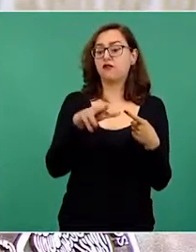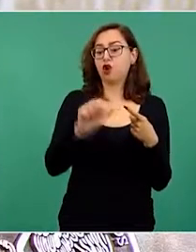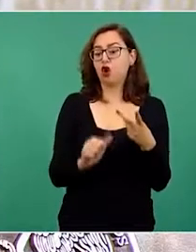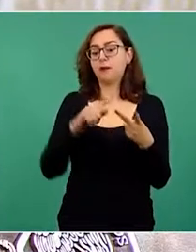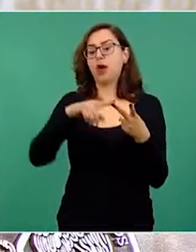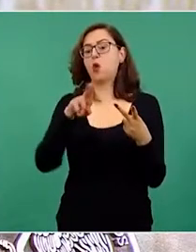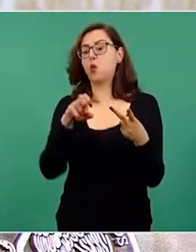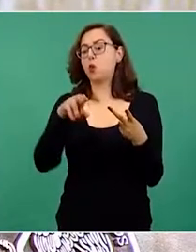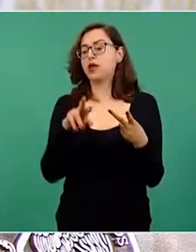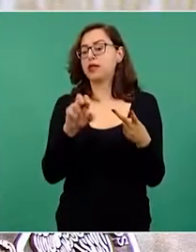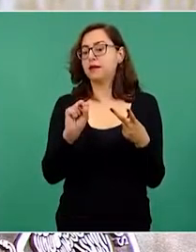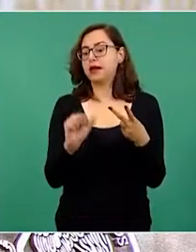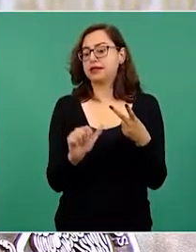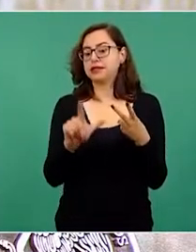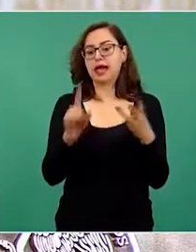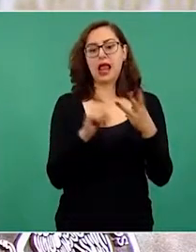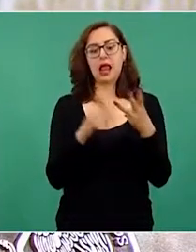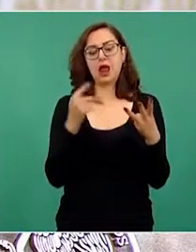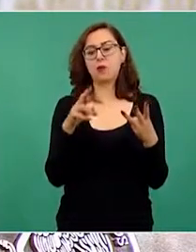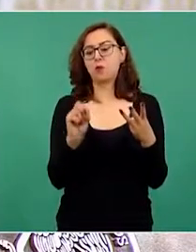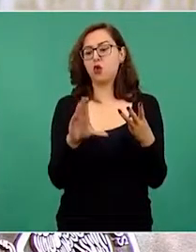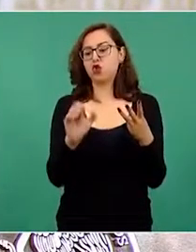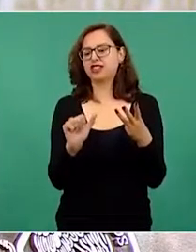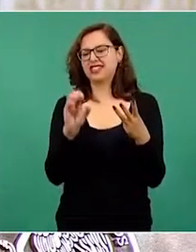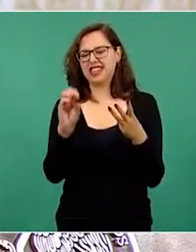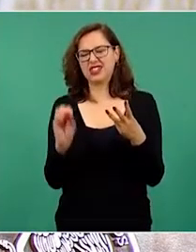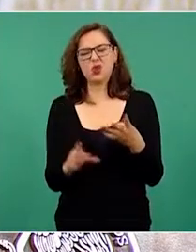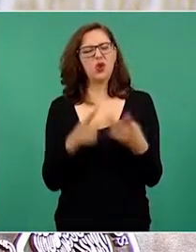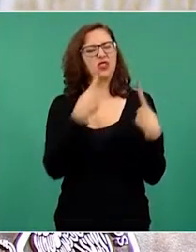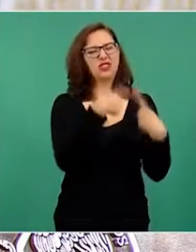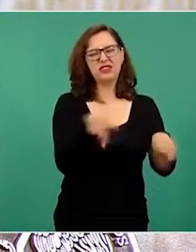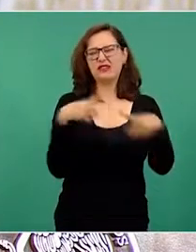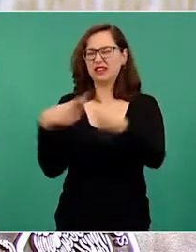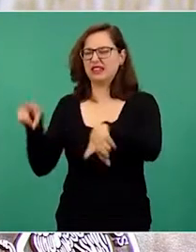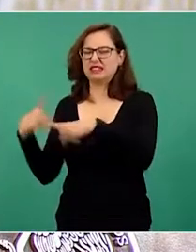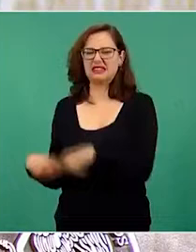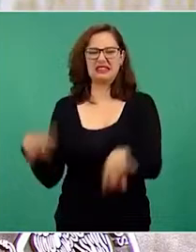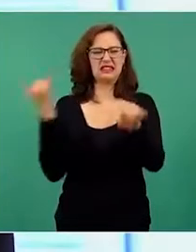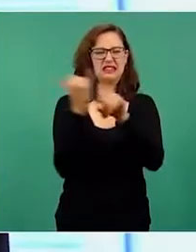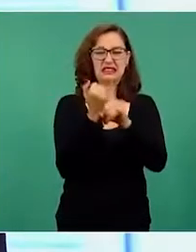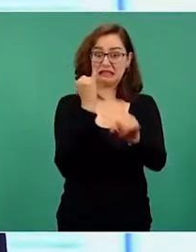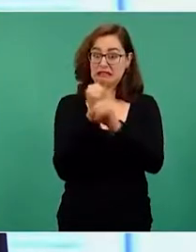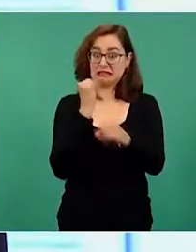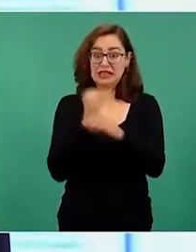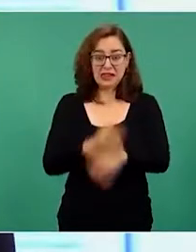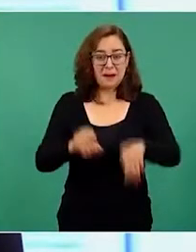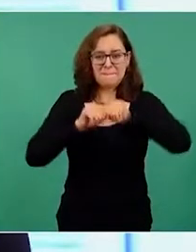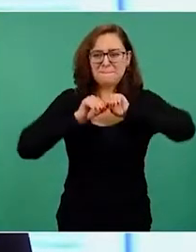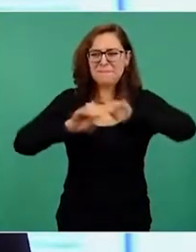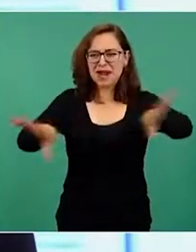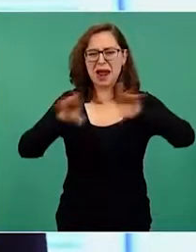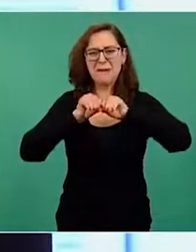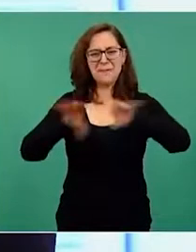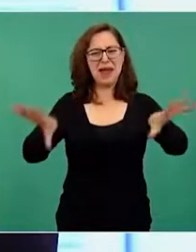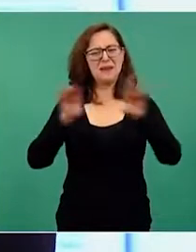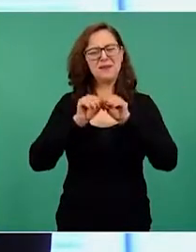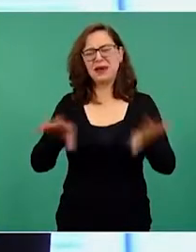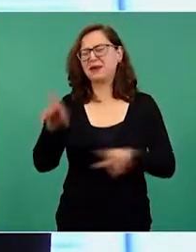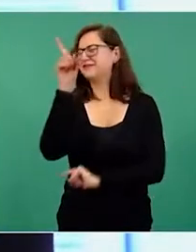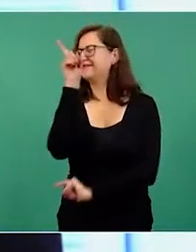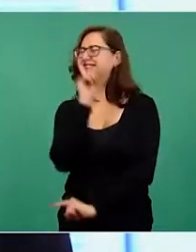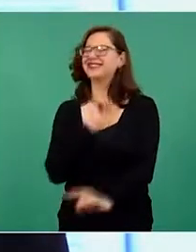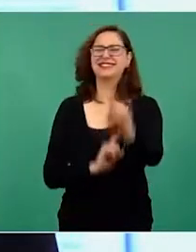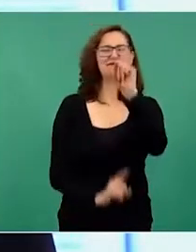Proceso, entre otros, sobre todo en redes sociales, emprendieron una cruzada para desinformar en torno a la reforma